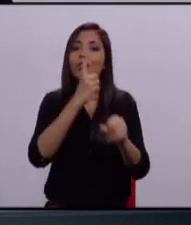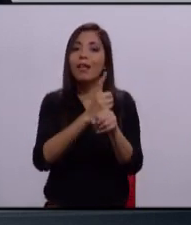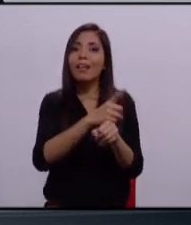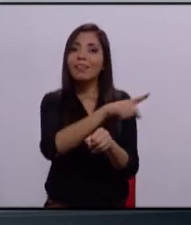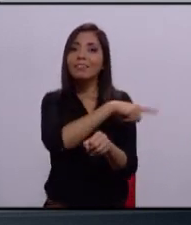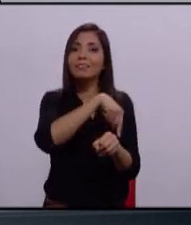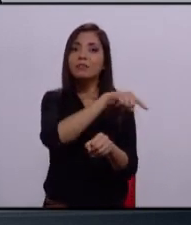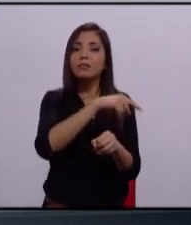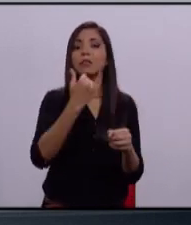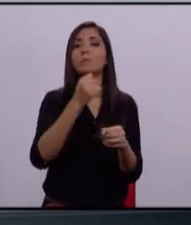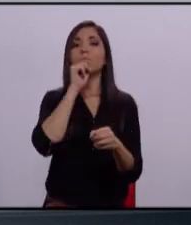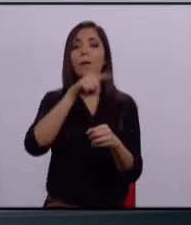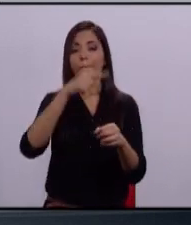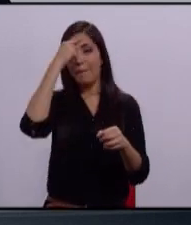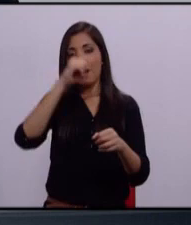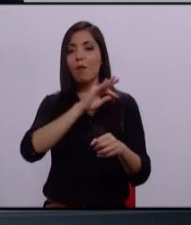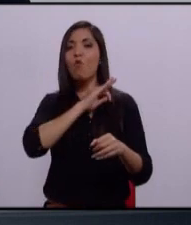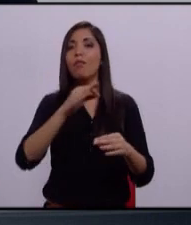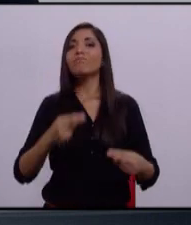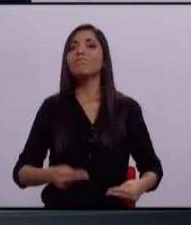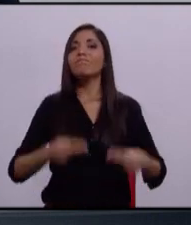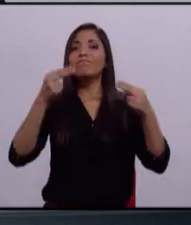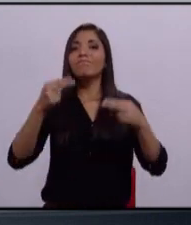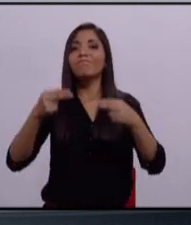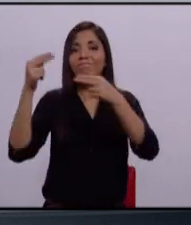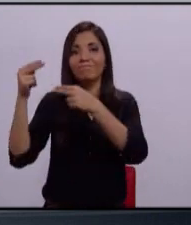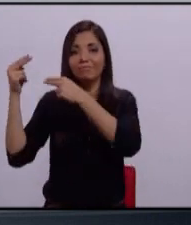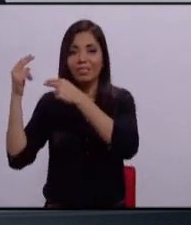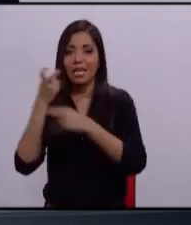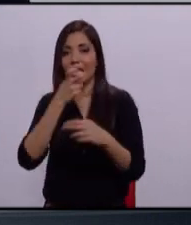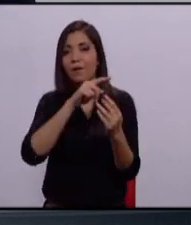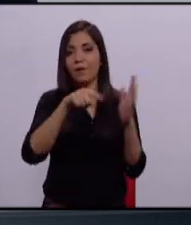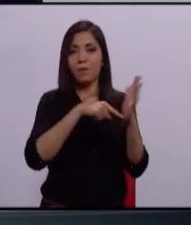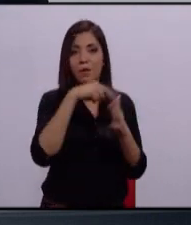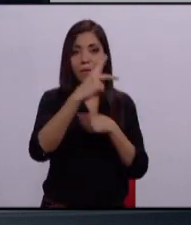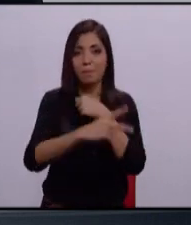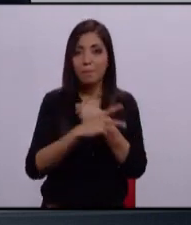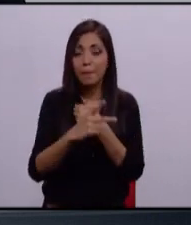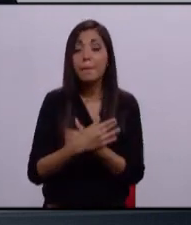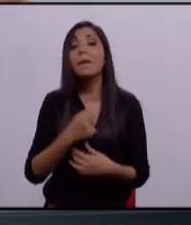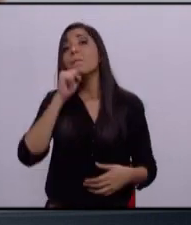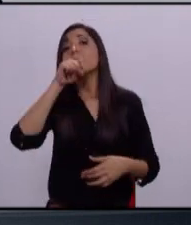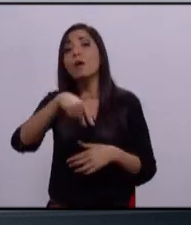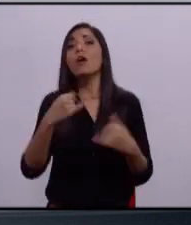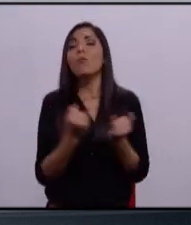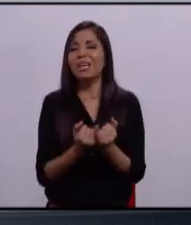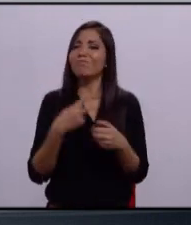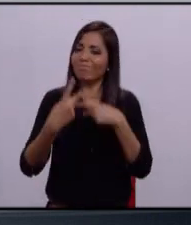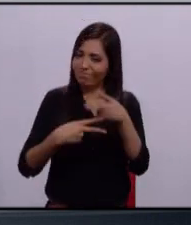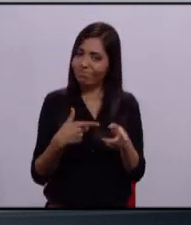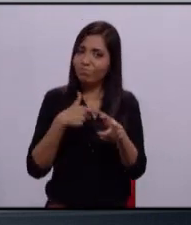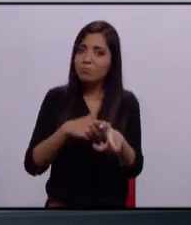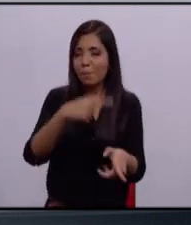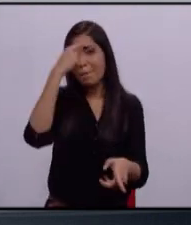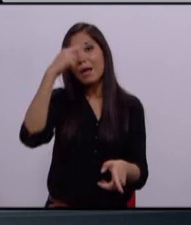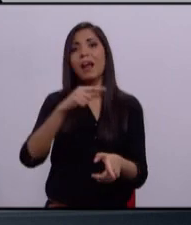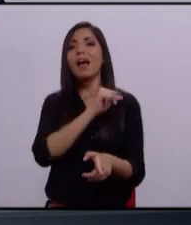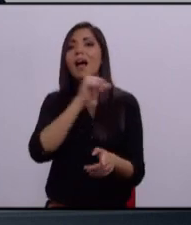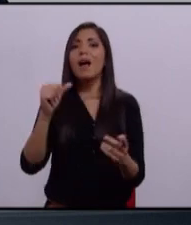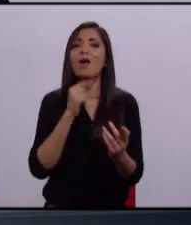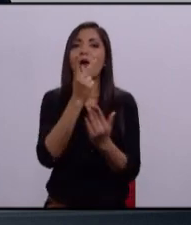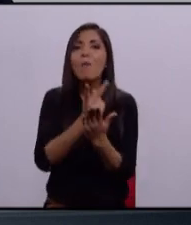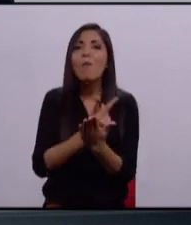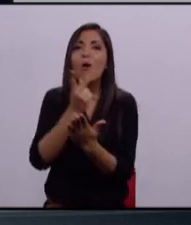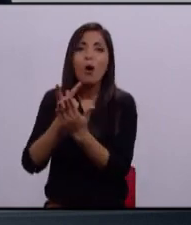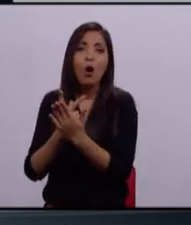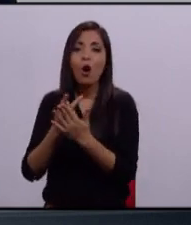y la capital empresarial del país. Vamos también a continuar con grandes programas como